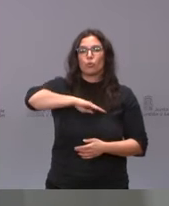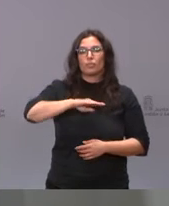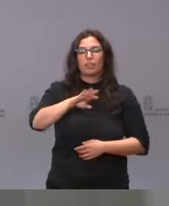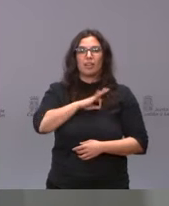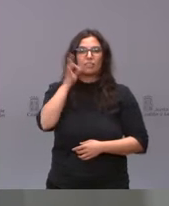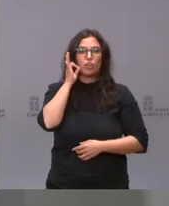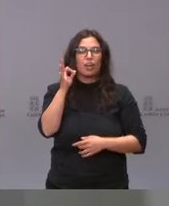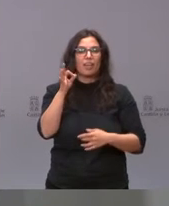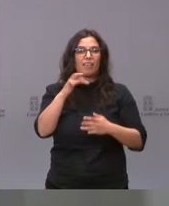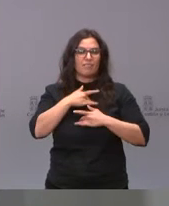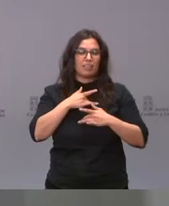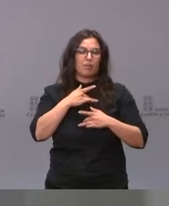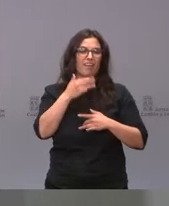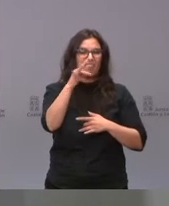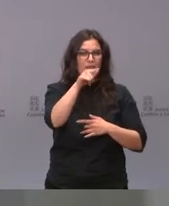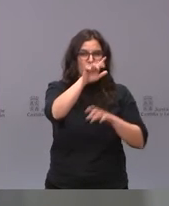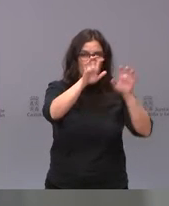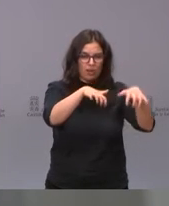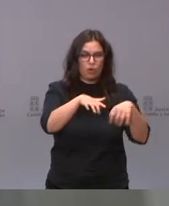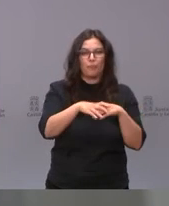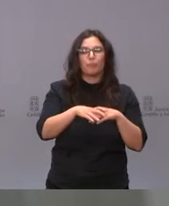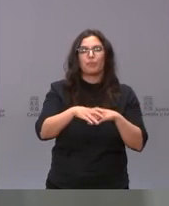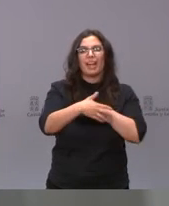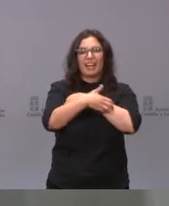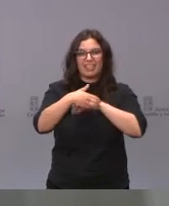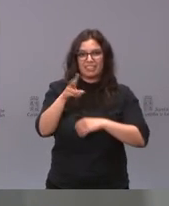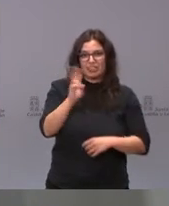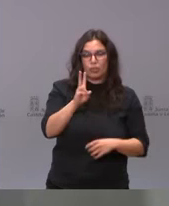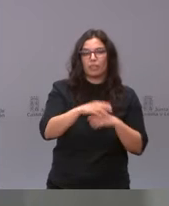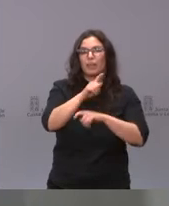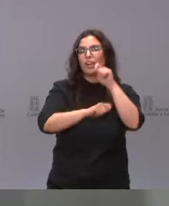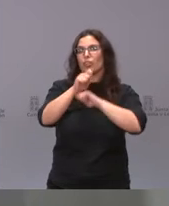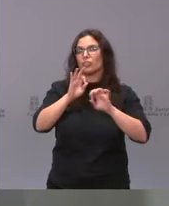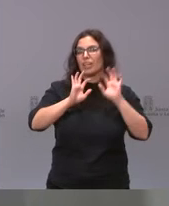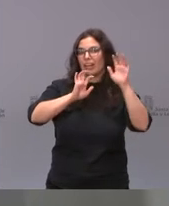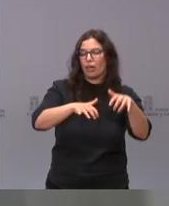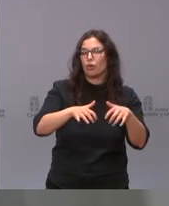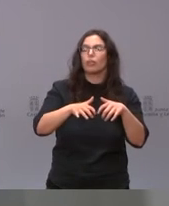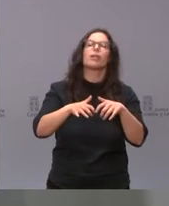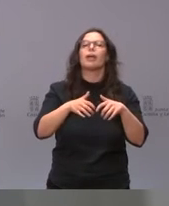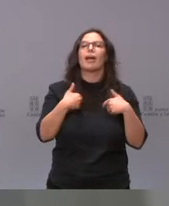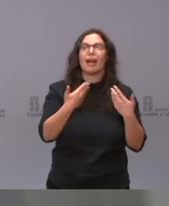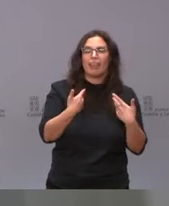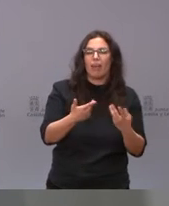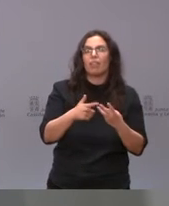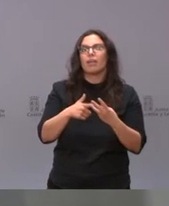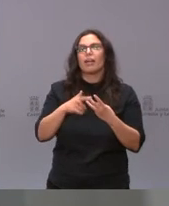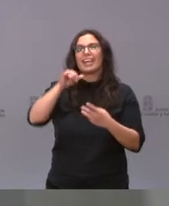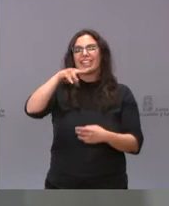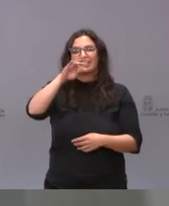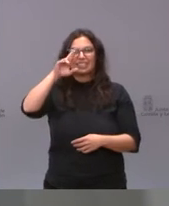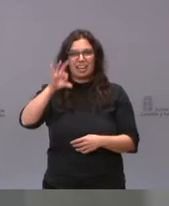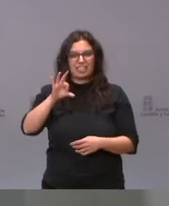Fátima de Favero en León, Cáritas y Ocesana de Valladolid, la Asociación Leonesa de Caridad, la Fundación Intras de Castilla y León